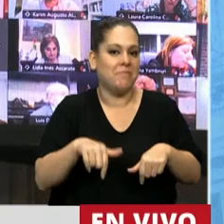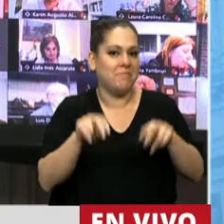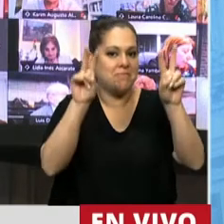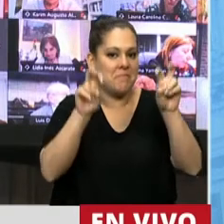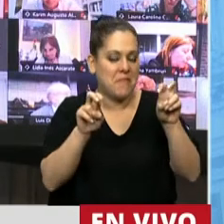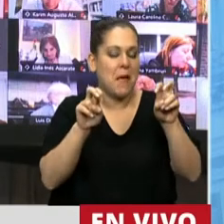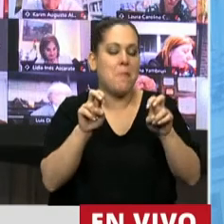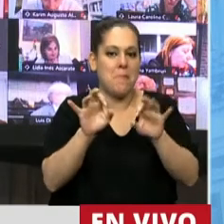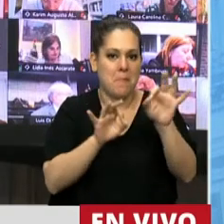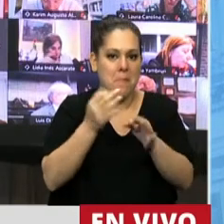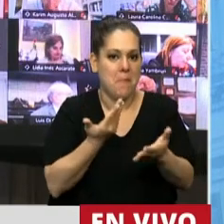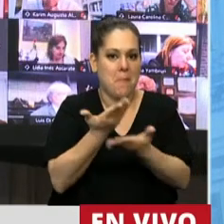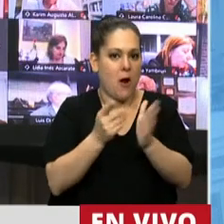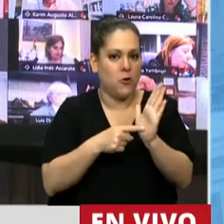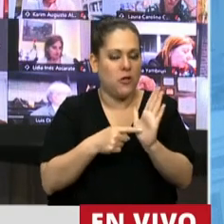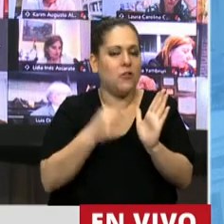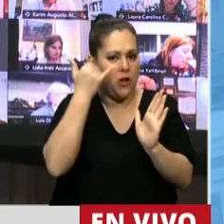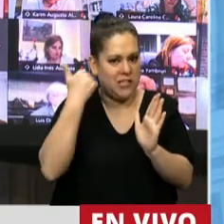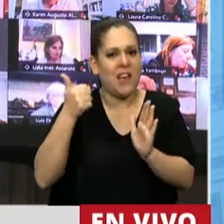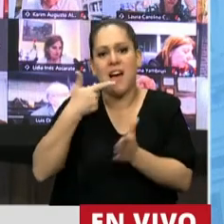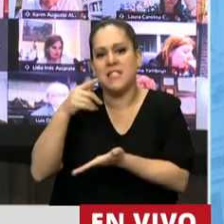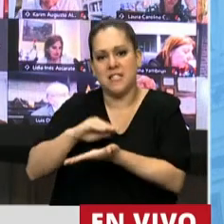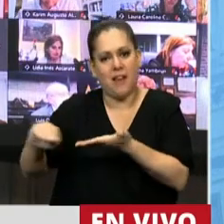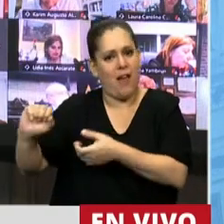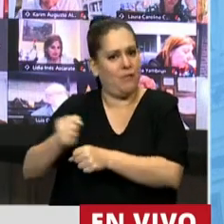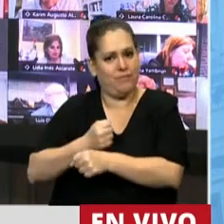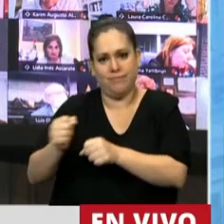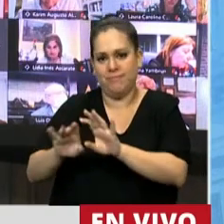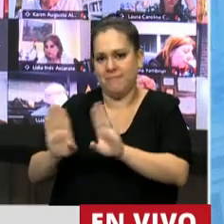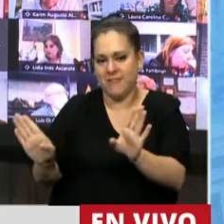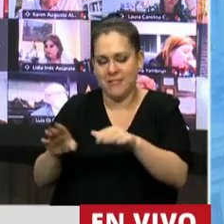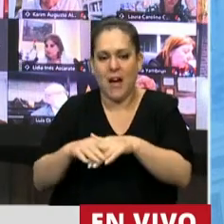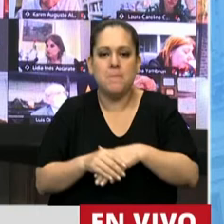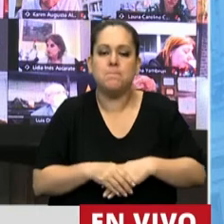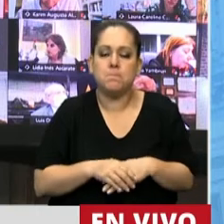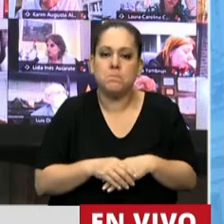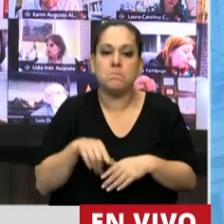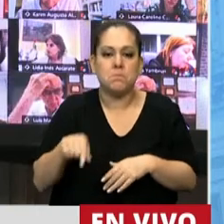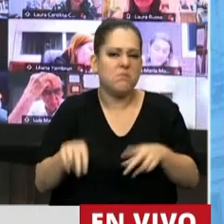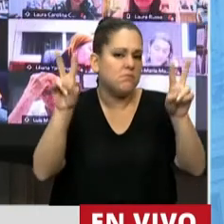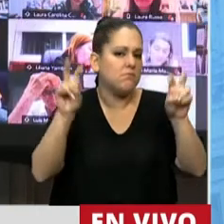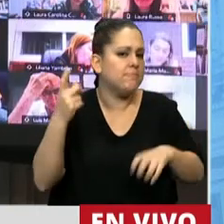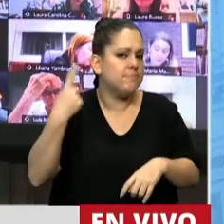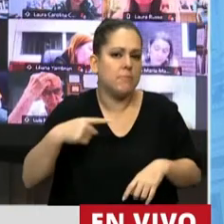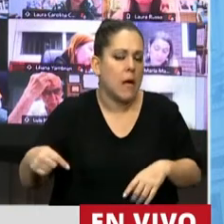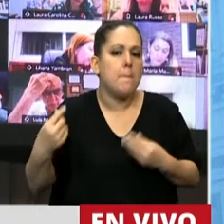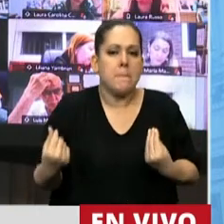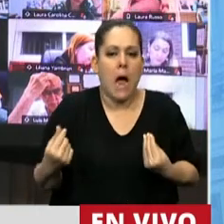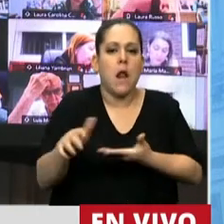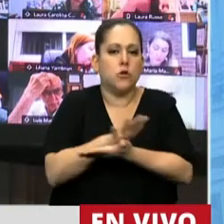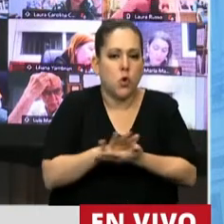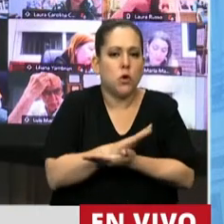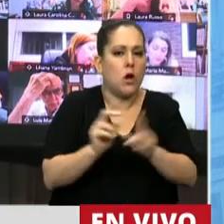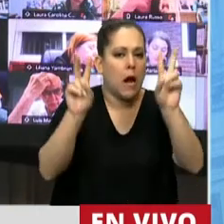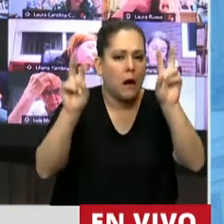un proyecto que tiene media sanción en el Senado. Y que hace referencia a resolver una problemática